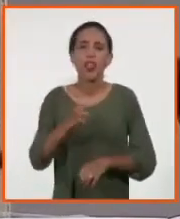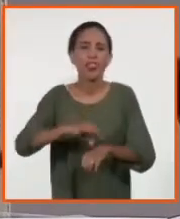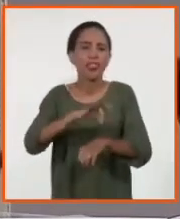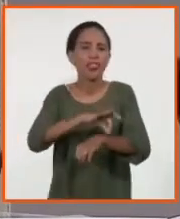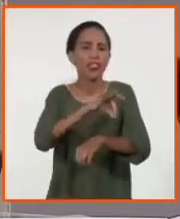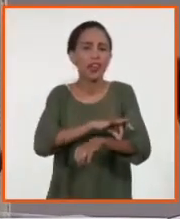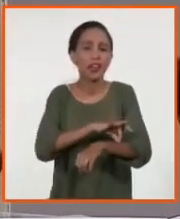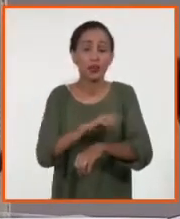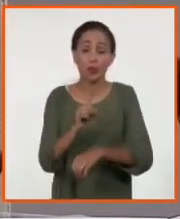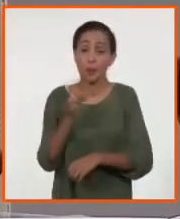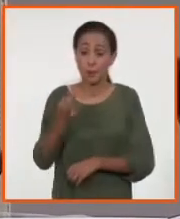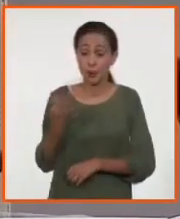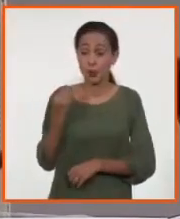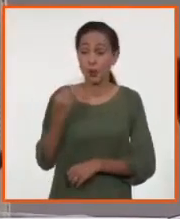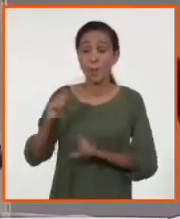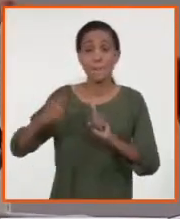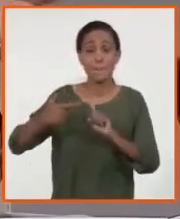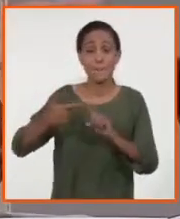viceministra,